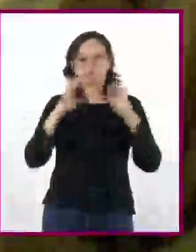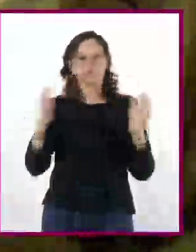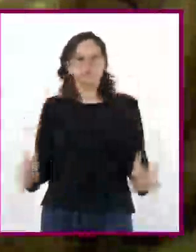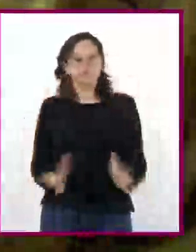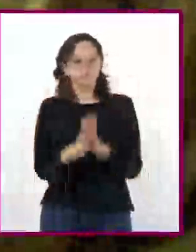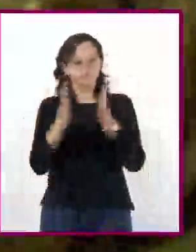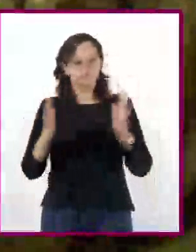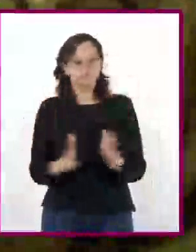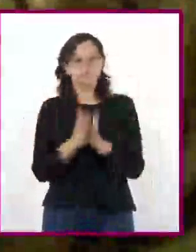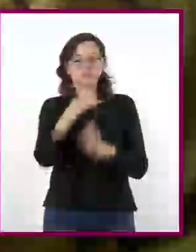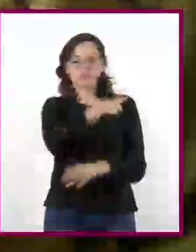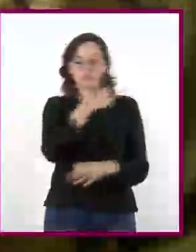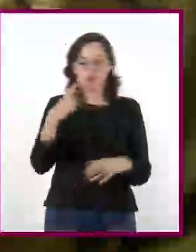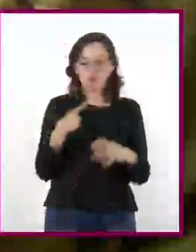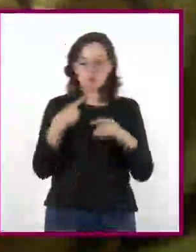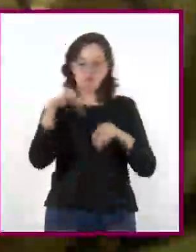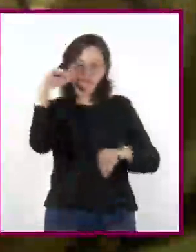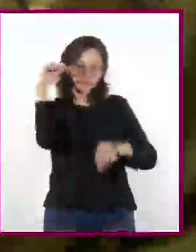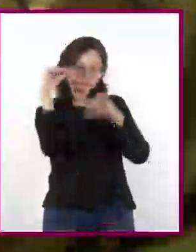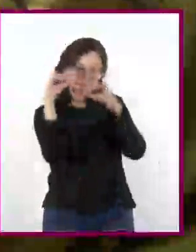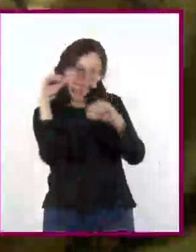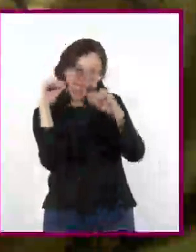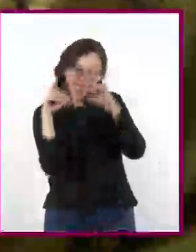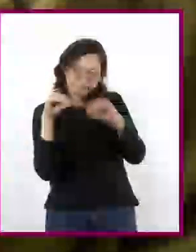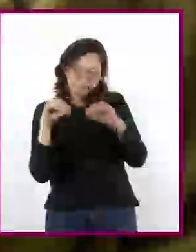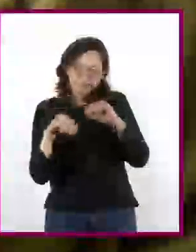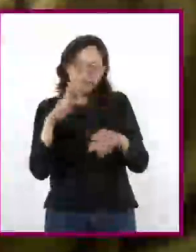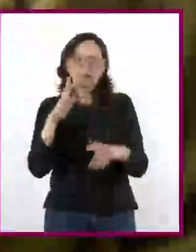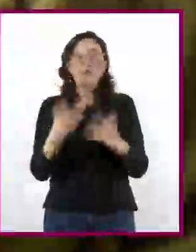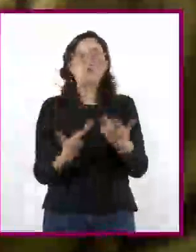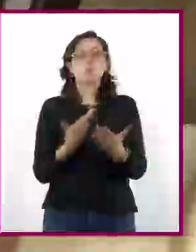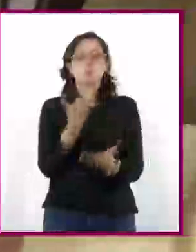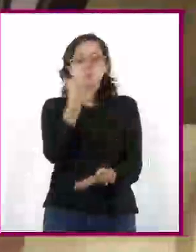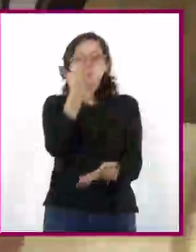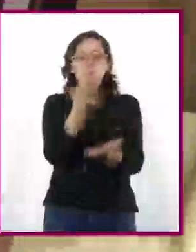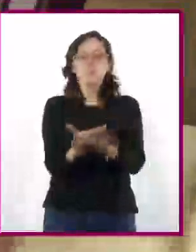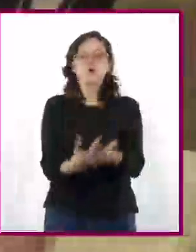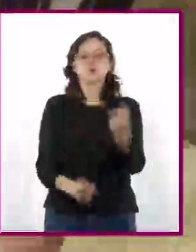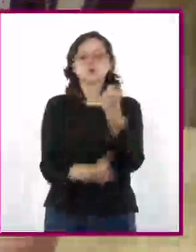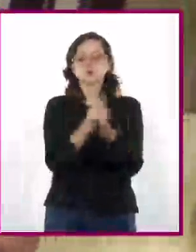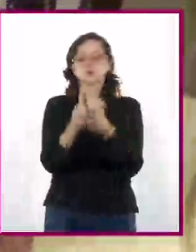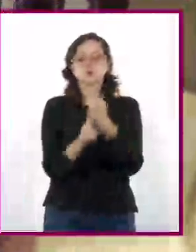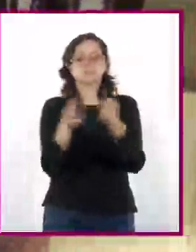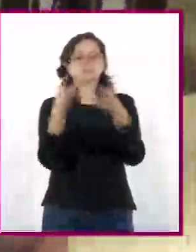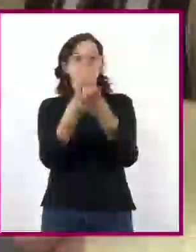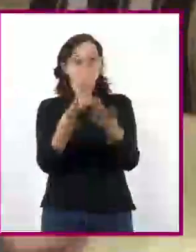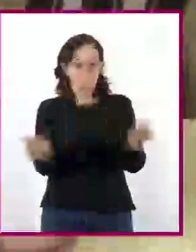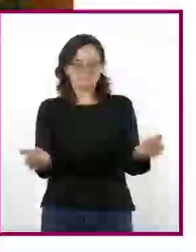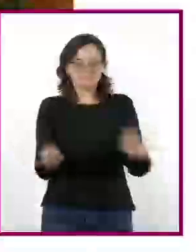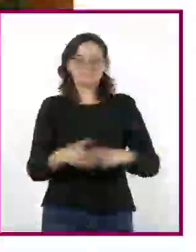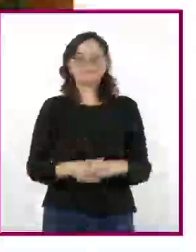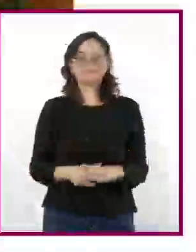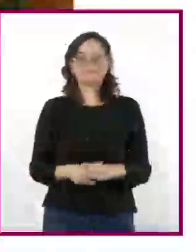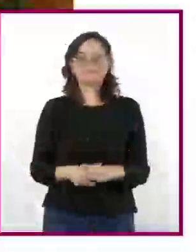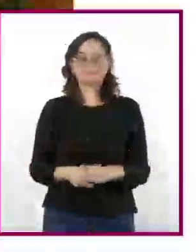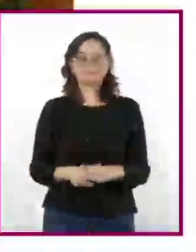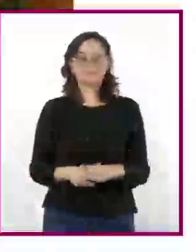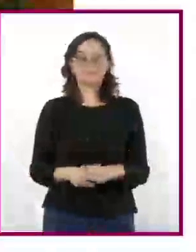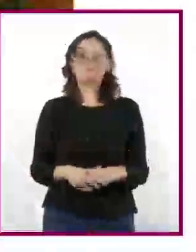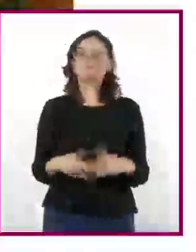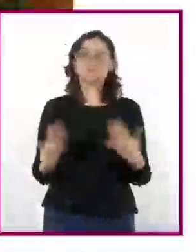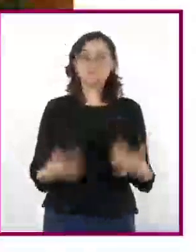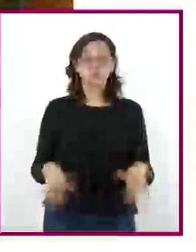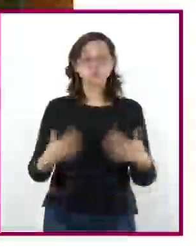para elaborar las conclusiones y desarrollar propuestas de solución viables y pertinentes al caso. ¡Guau!